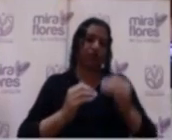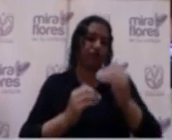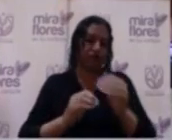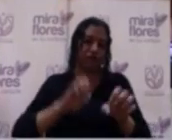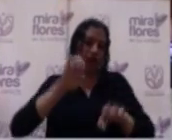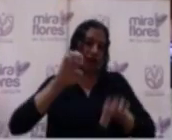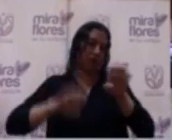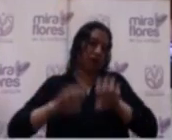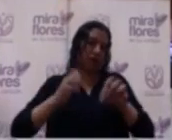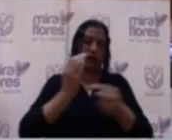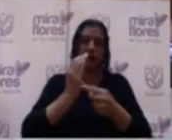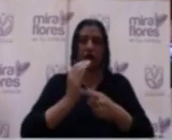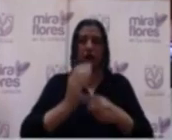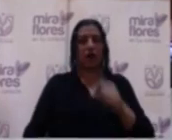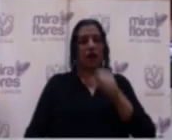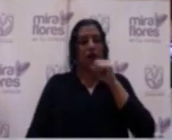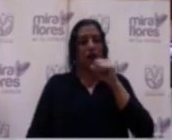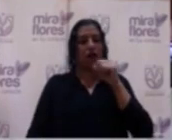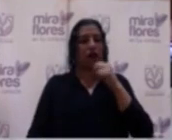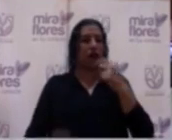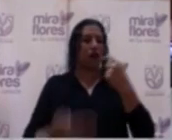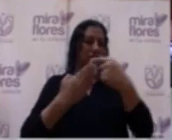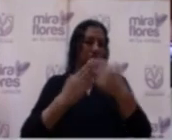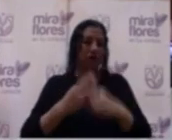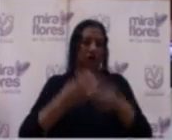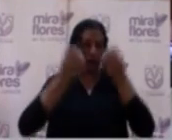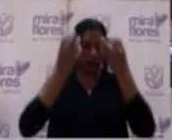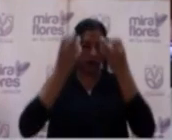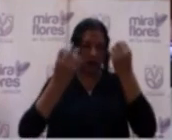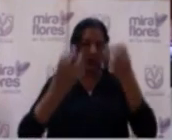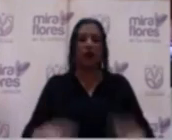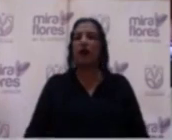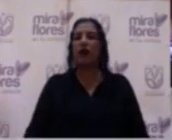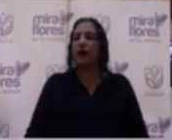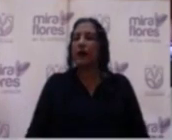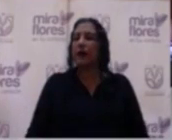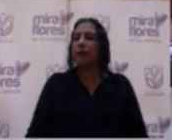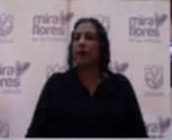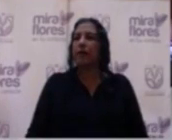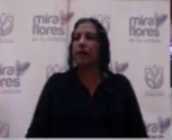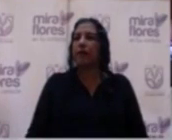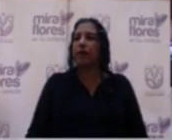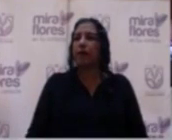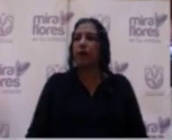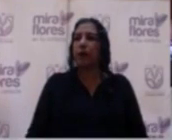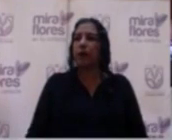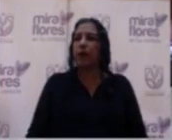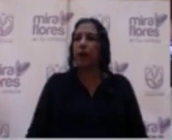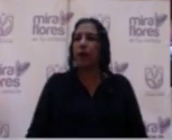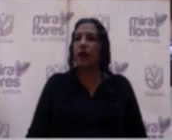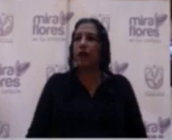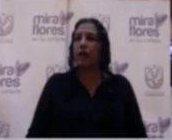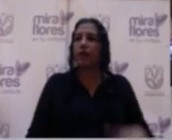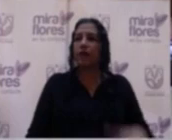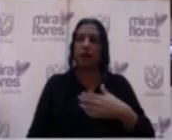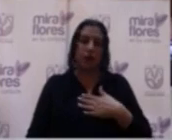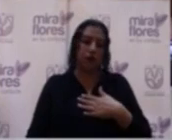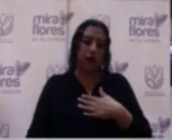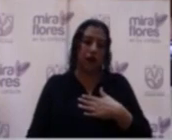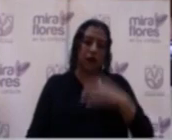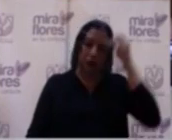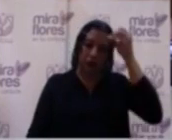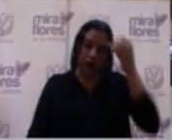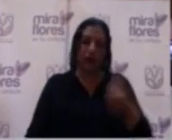aprobación técnica por... faltaban evidentemente algunos datos. Sin embargo, mi comentario va en el sentido de que tal vez podría